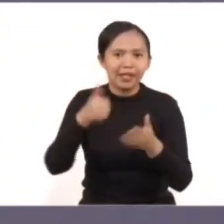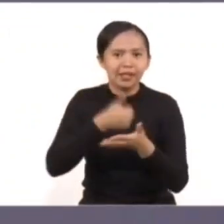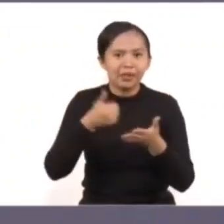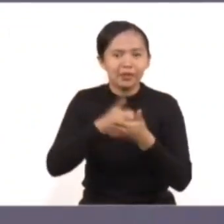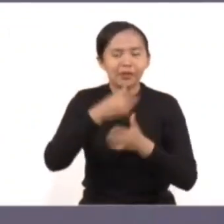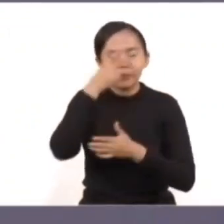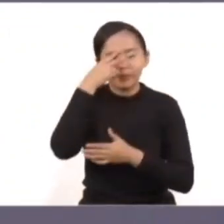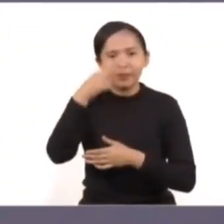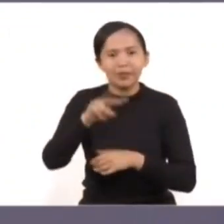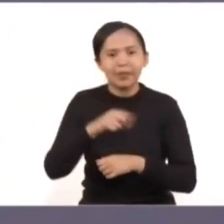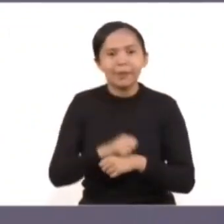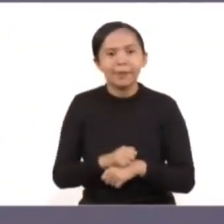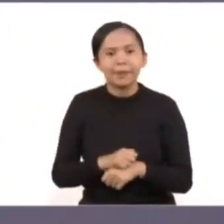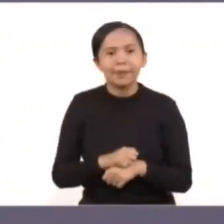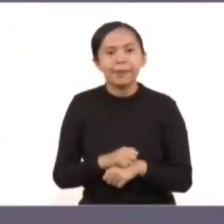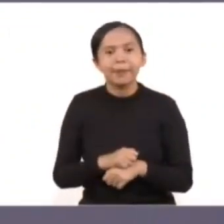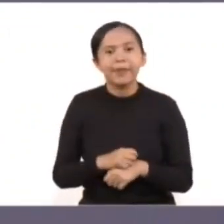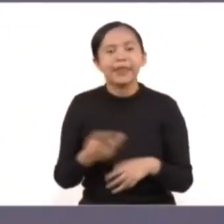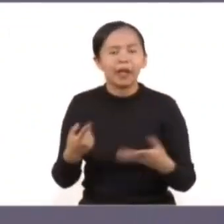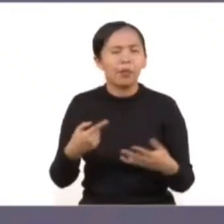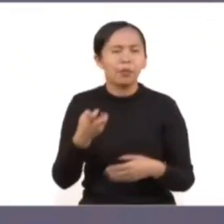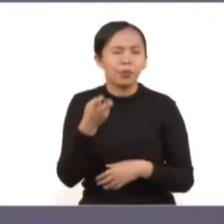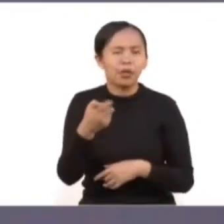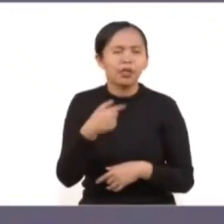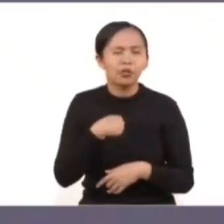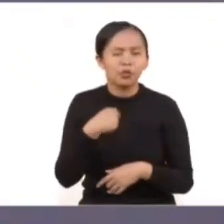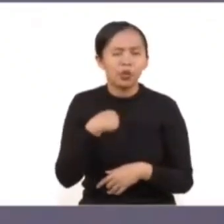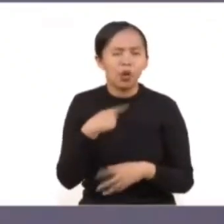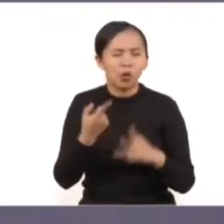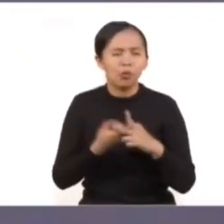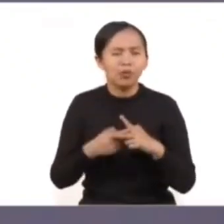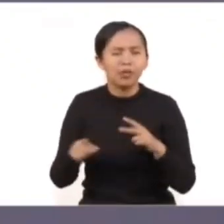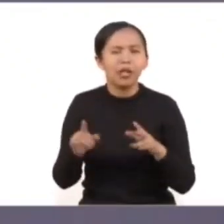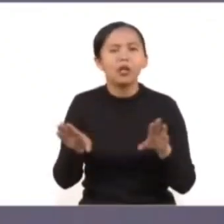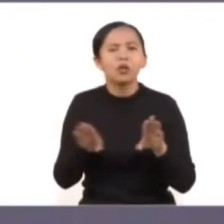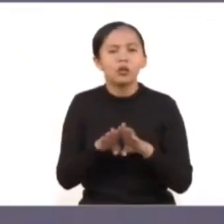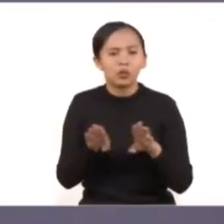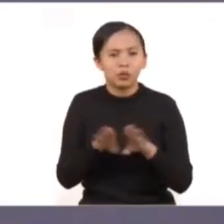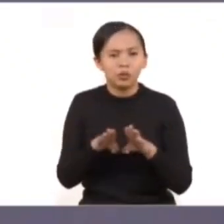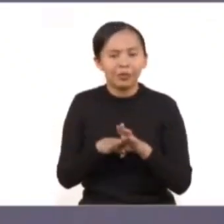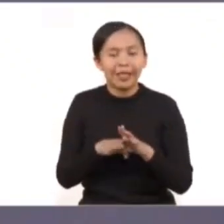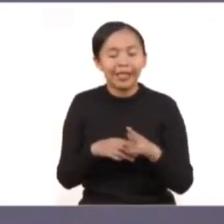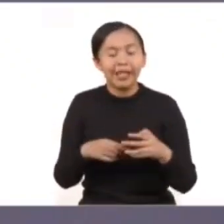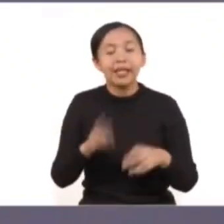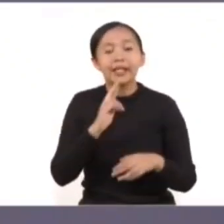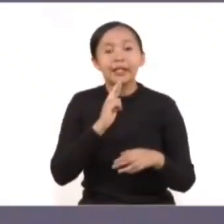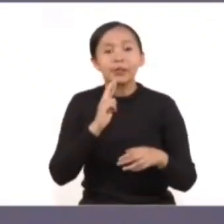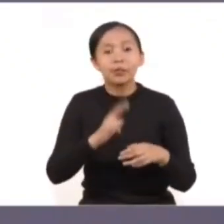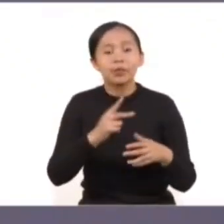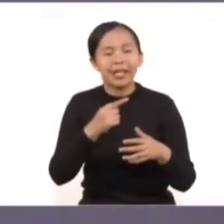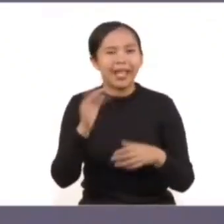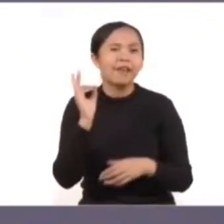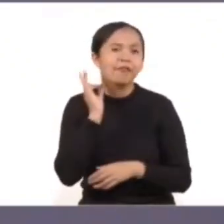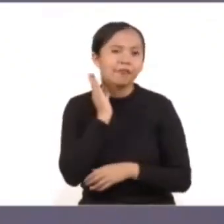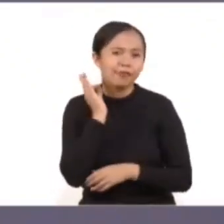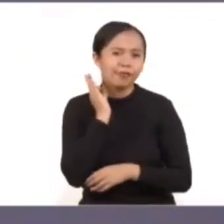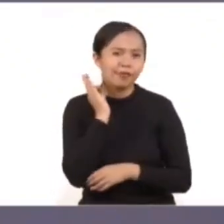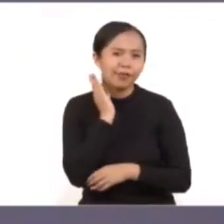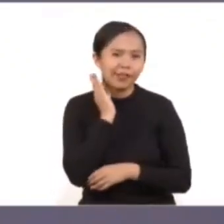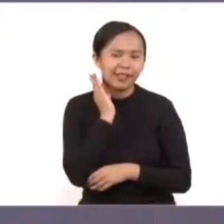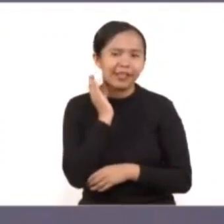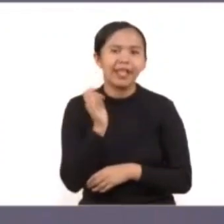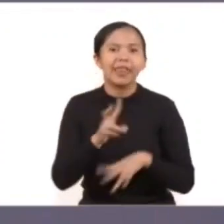México. En este sentido, comienzo este informe presentando los principales resultados de la Fiscalía